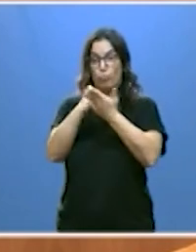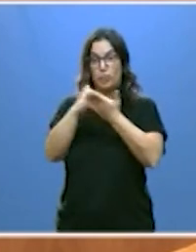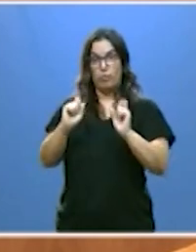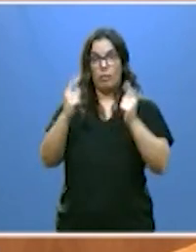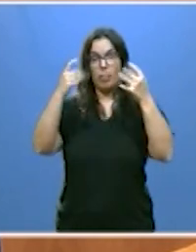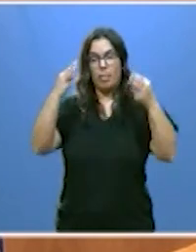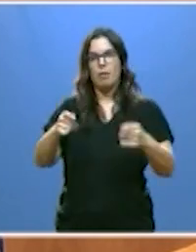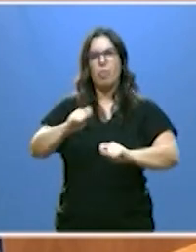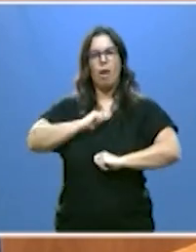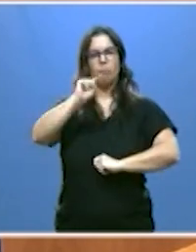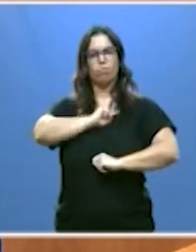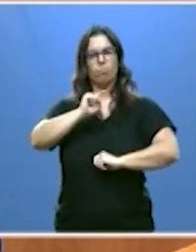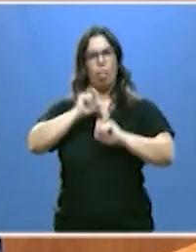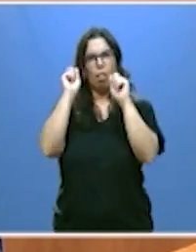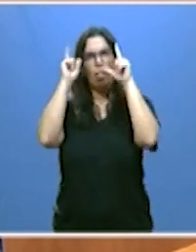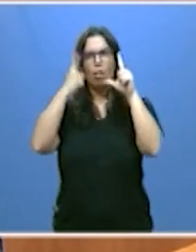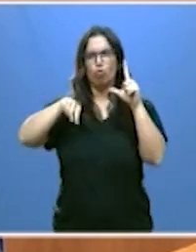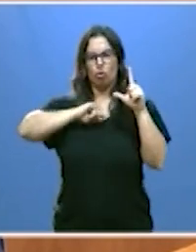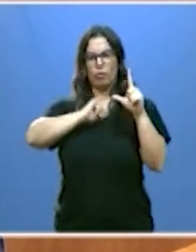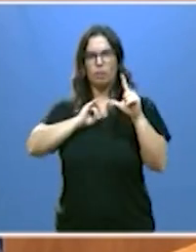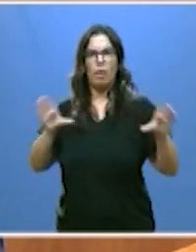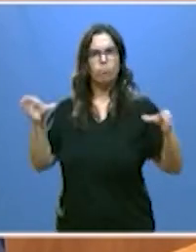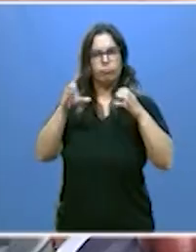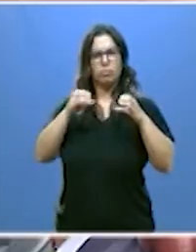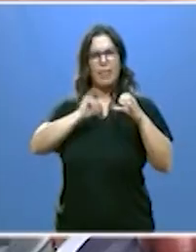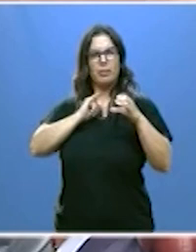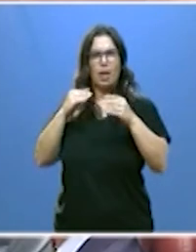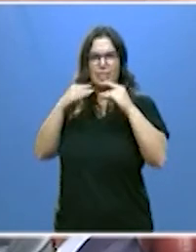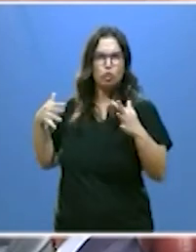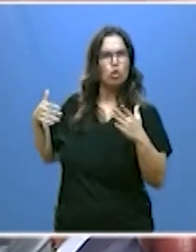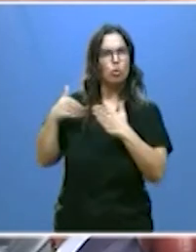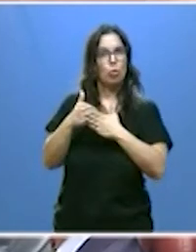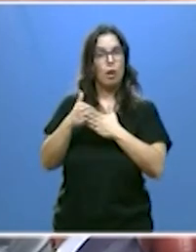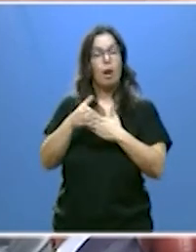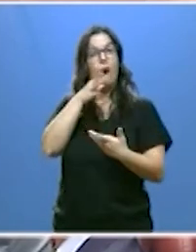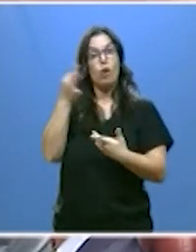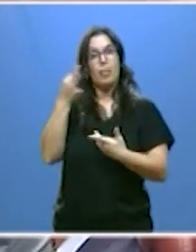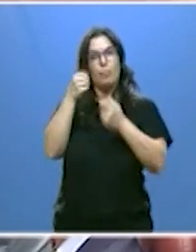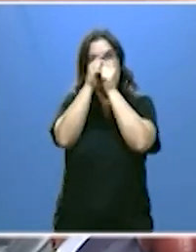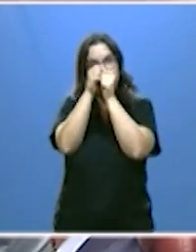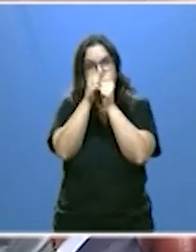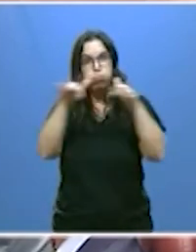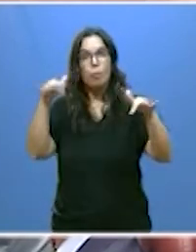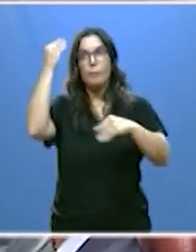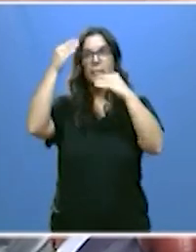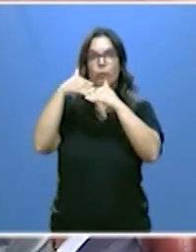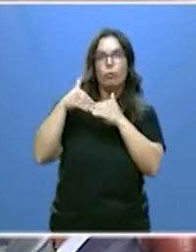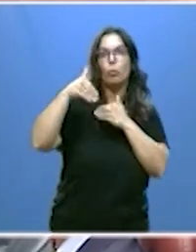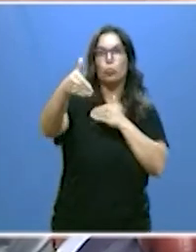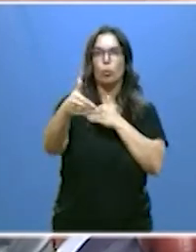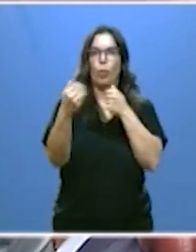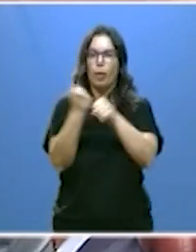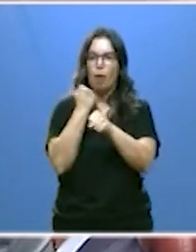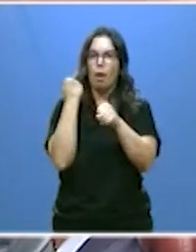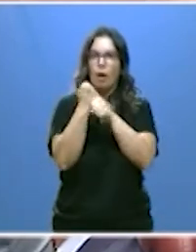conciencia de nuestra identidad colectiva e histórica que ahora debemos proyectar hacia un porvenir que debemos labrar